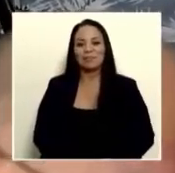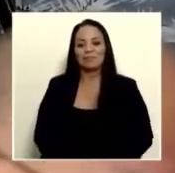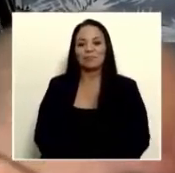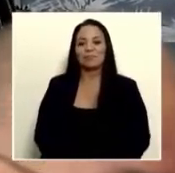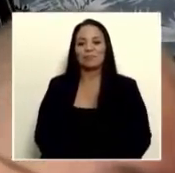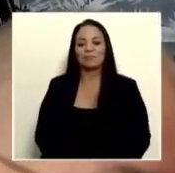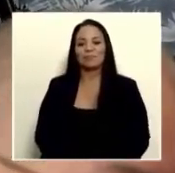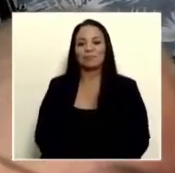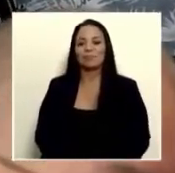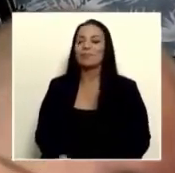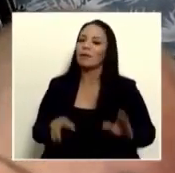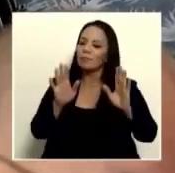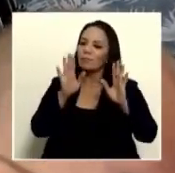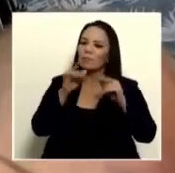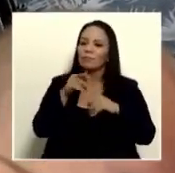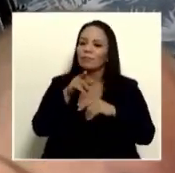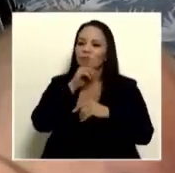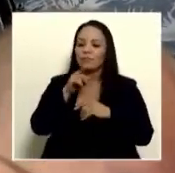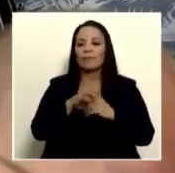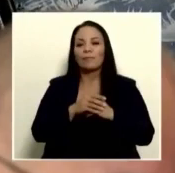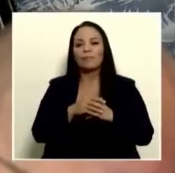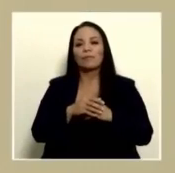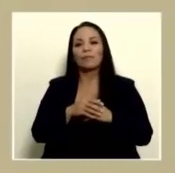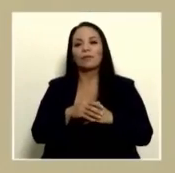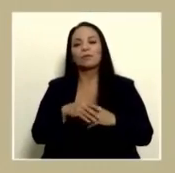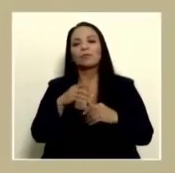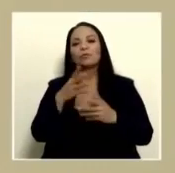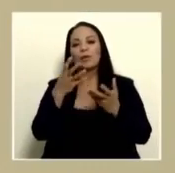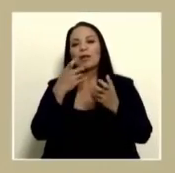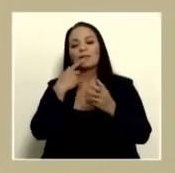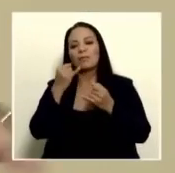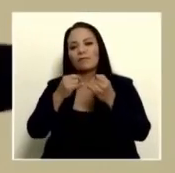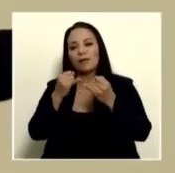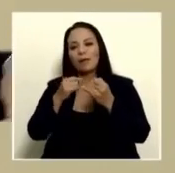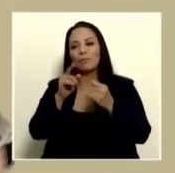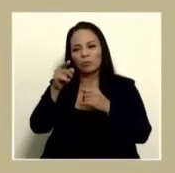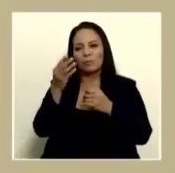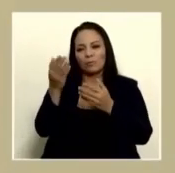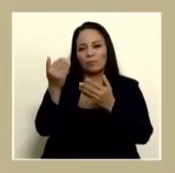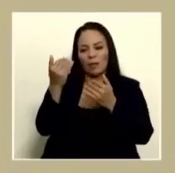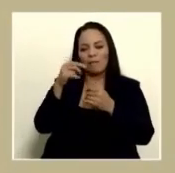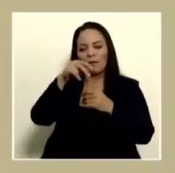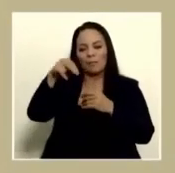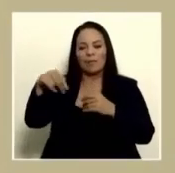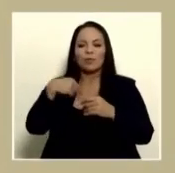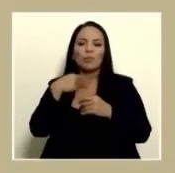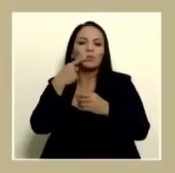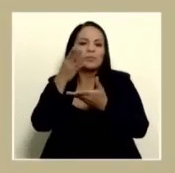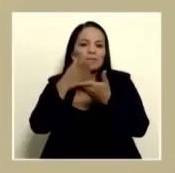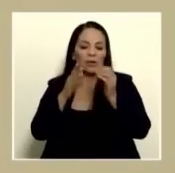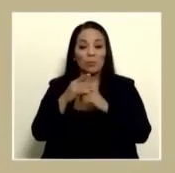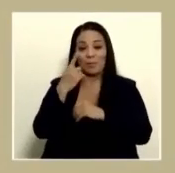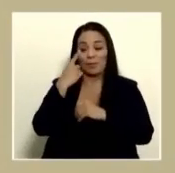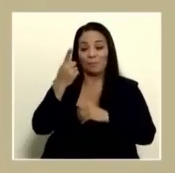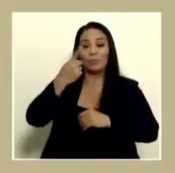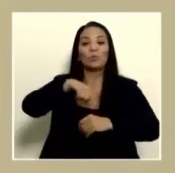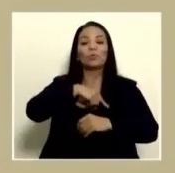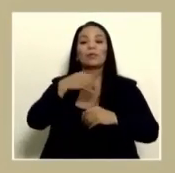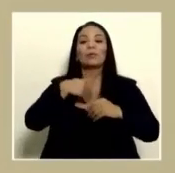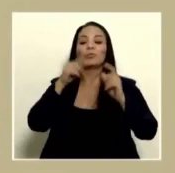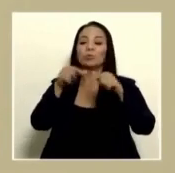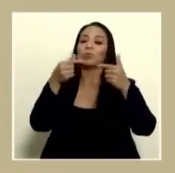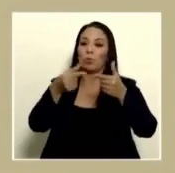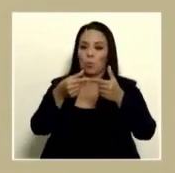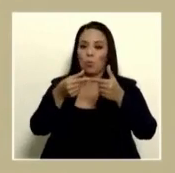por cierto yo quería dejar esto para el final pero doña Jocelyn usted me permite un segundo venga caminando nosotros tenemos a la Cámara de